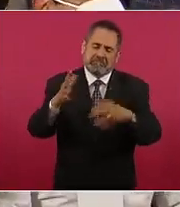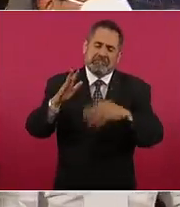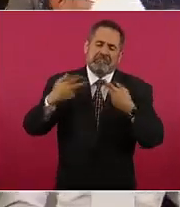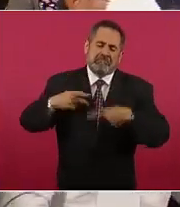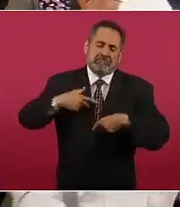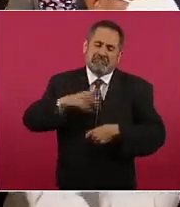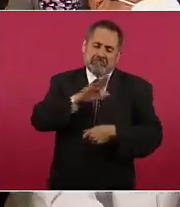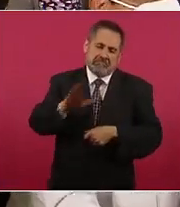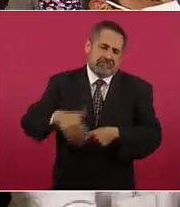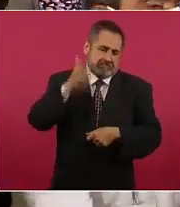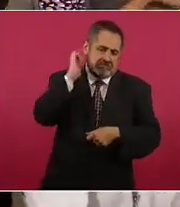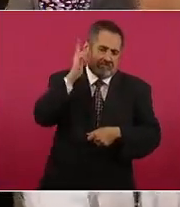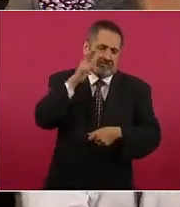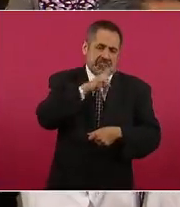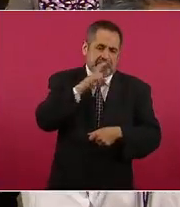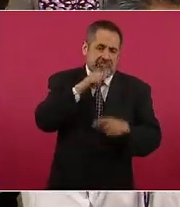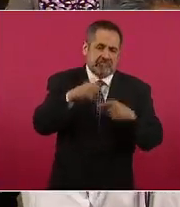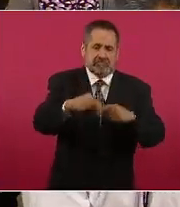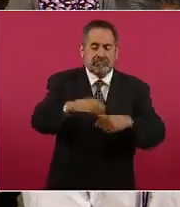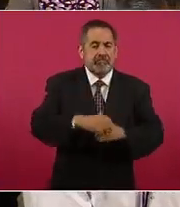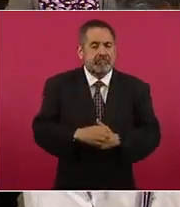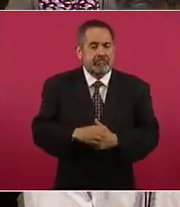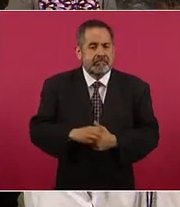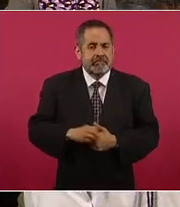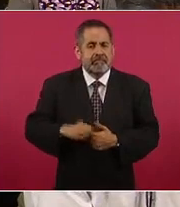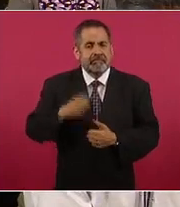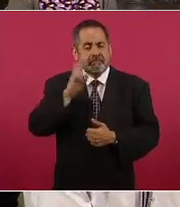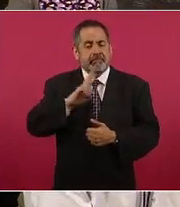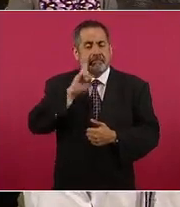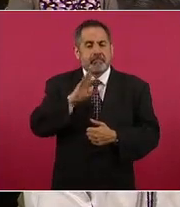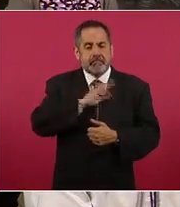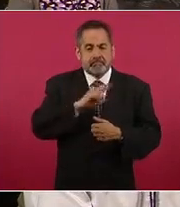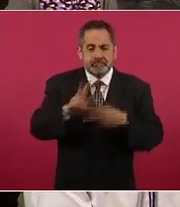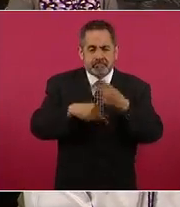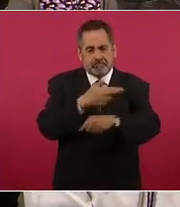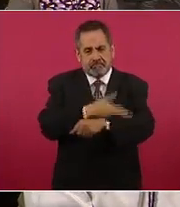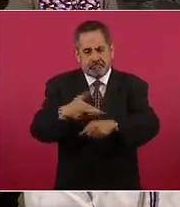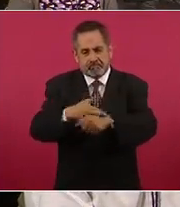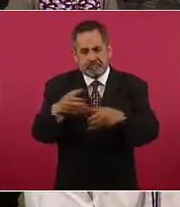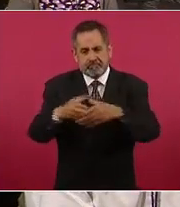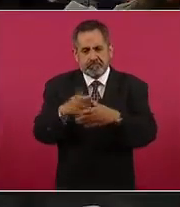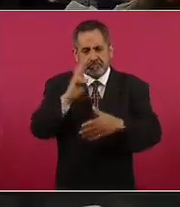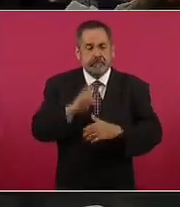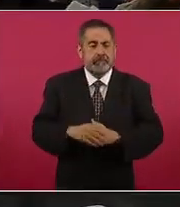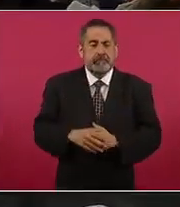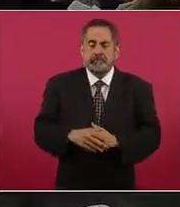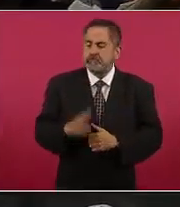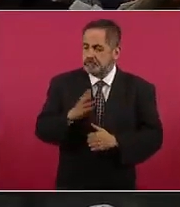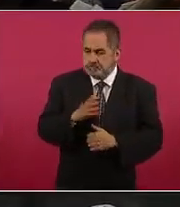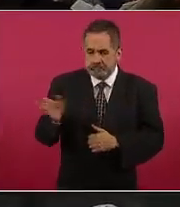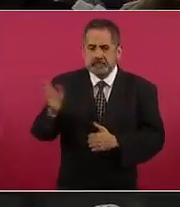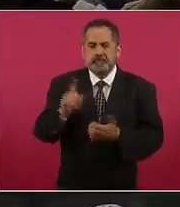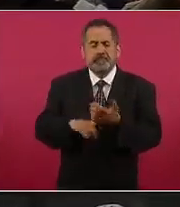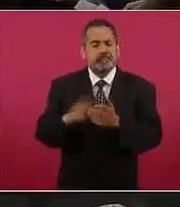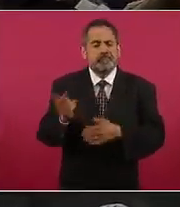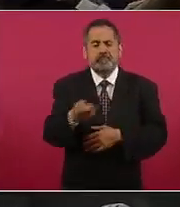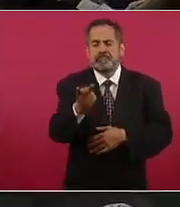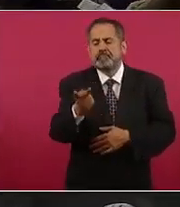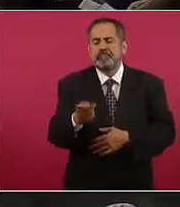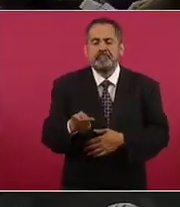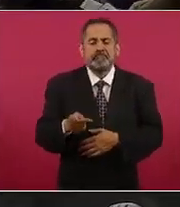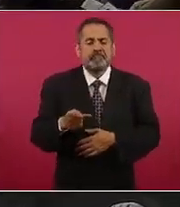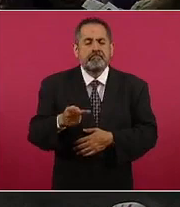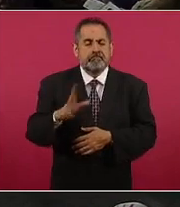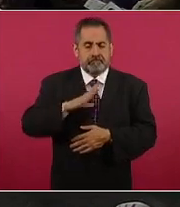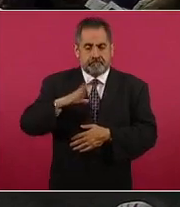ser lo más pronto posible y también que se reúnan para que se pueda legislar esto. Por otro lado, presidente, bueno, quería preguntarle si ya existen